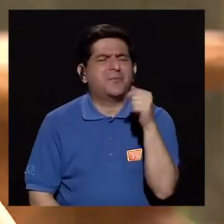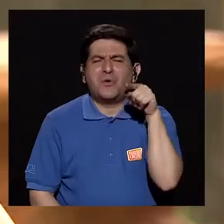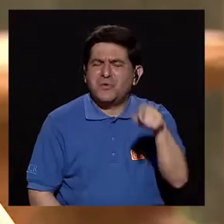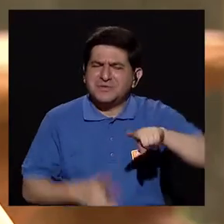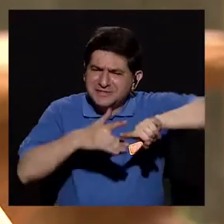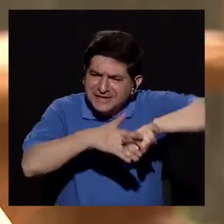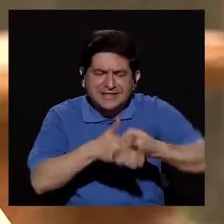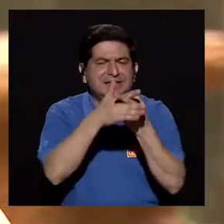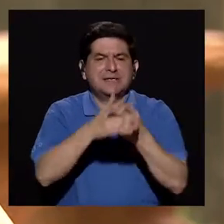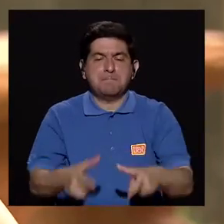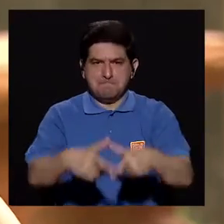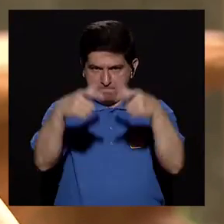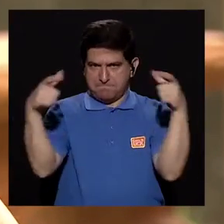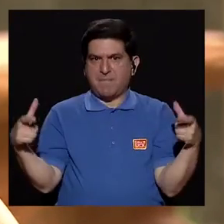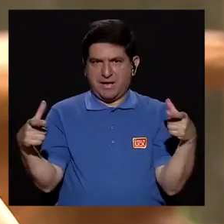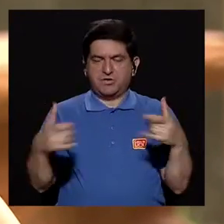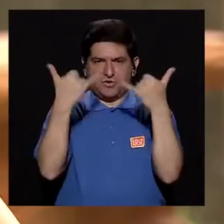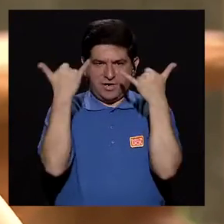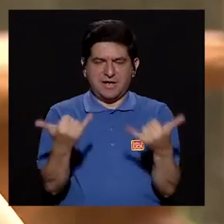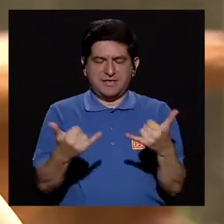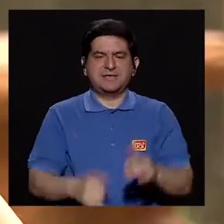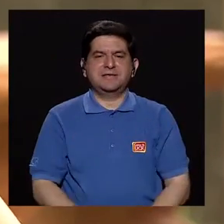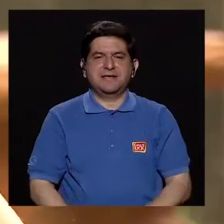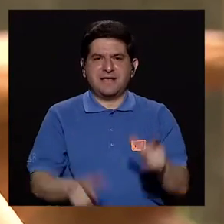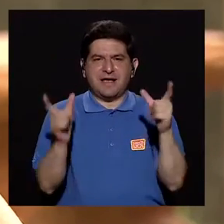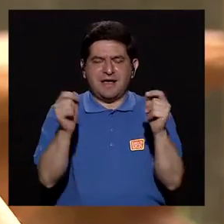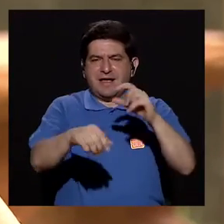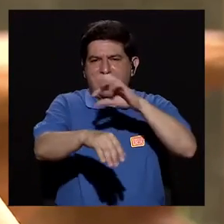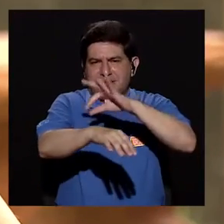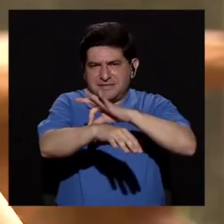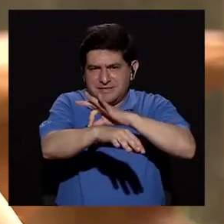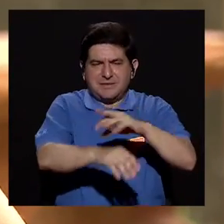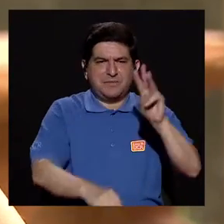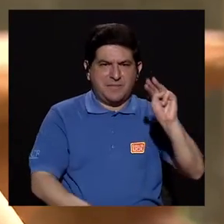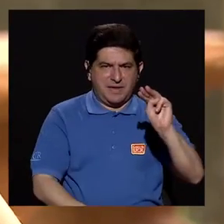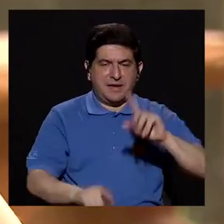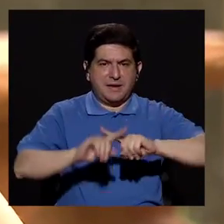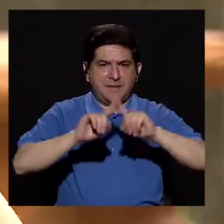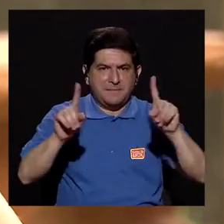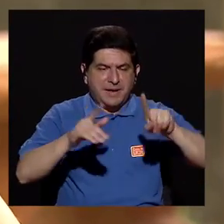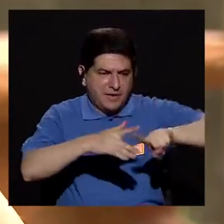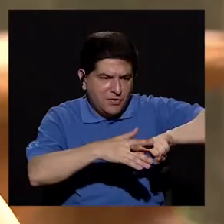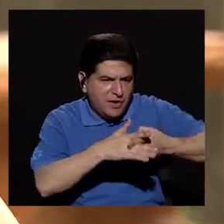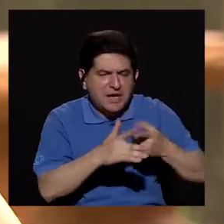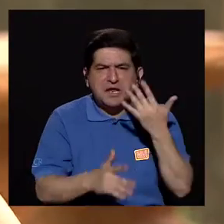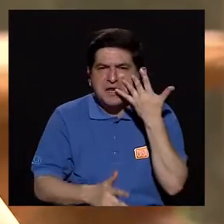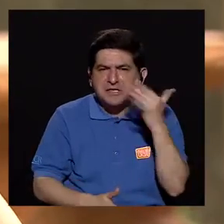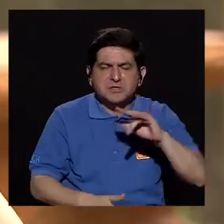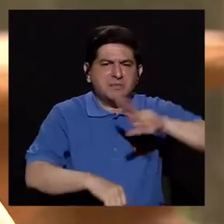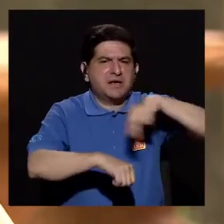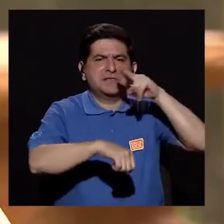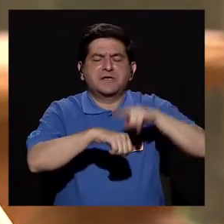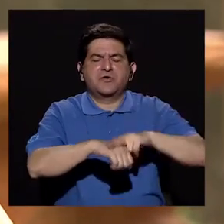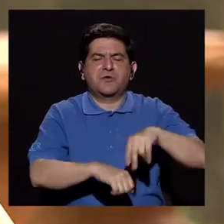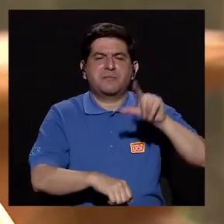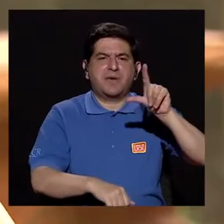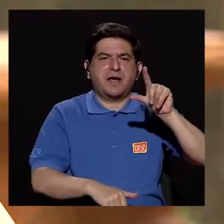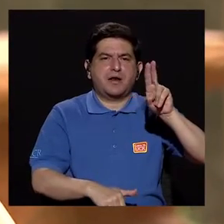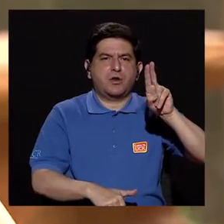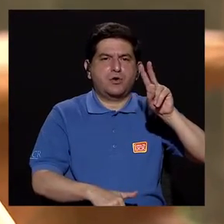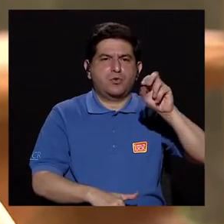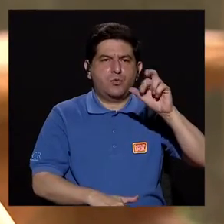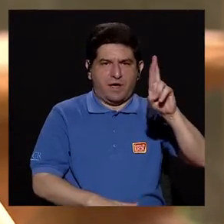pocos los que nacen así. La mayoría son melanomas desde el principio, pero el problema es que al principio parecen un lunar común y corriente.